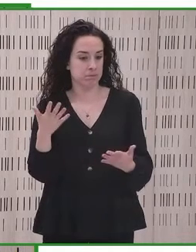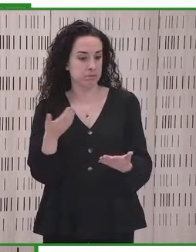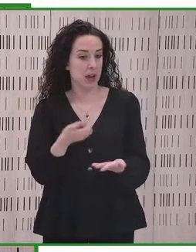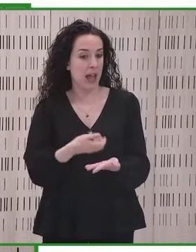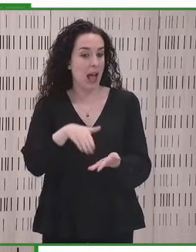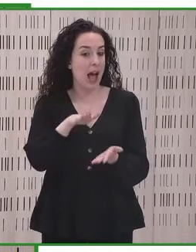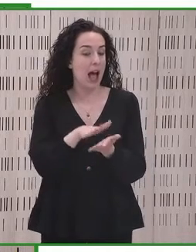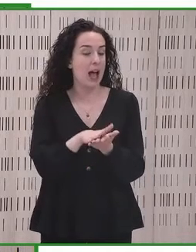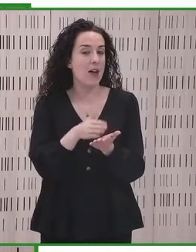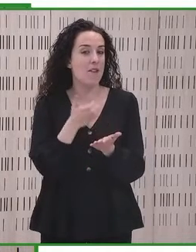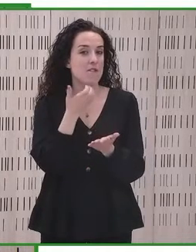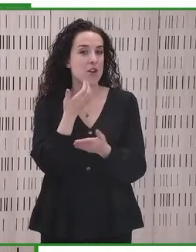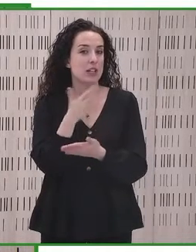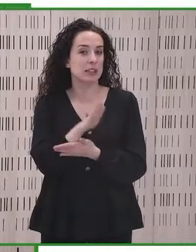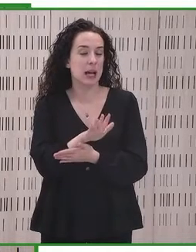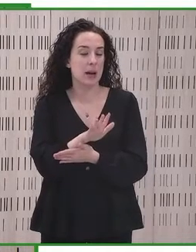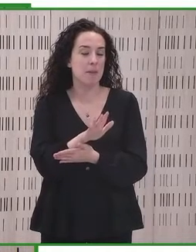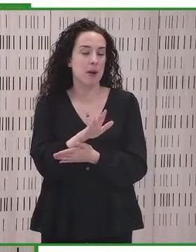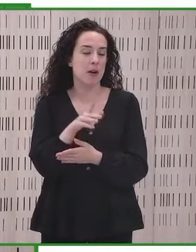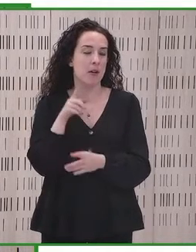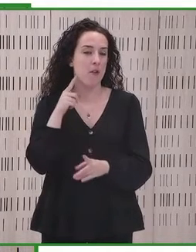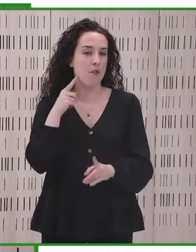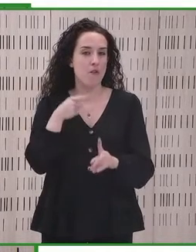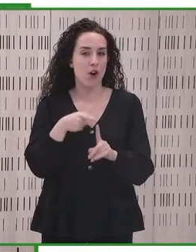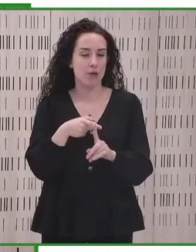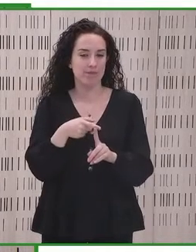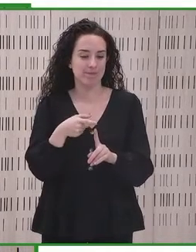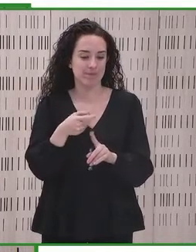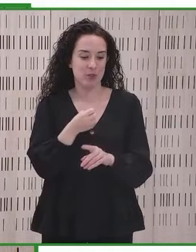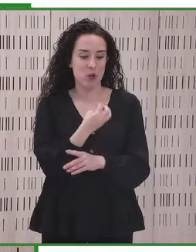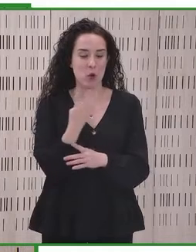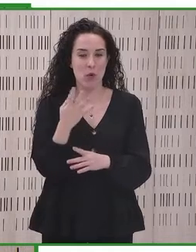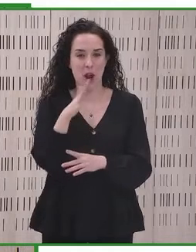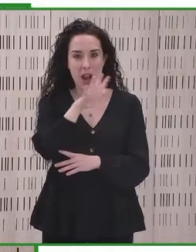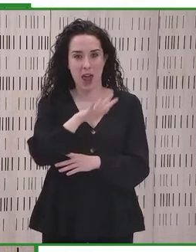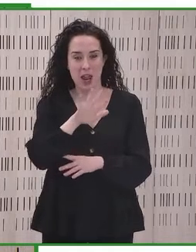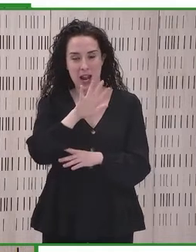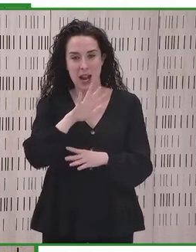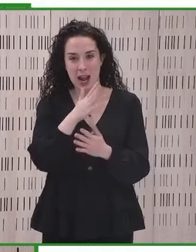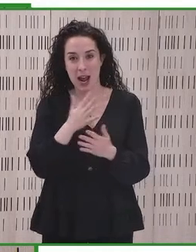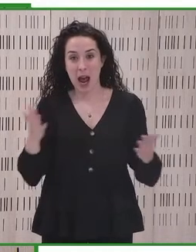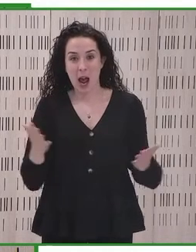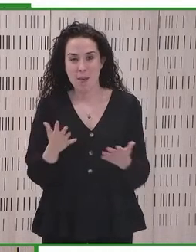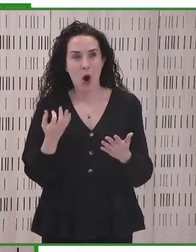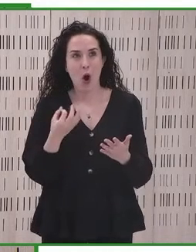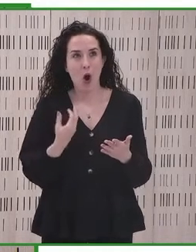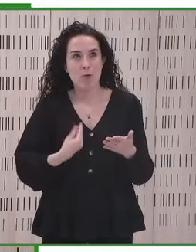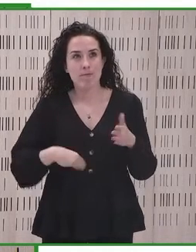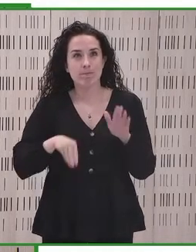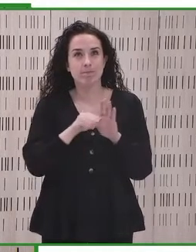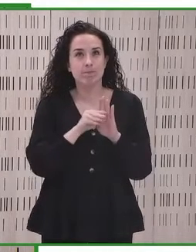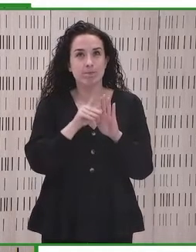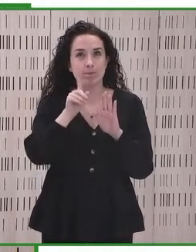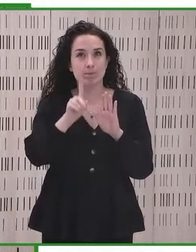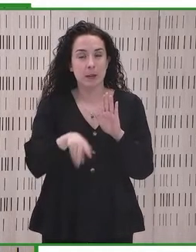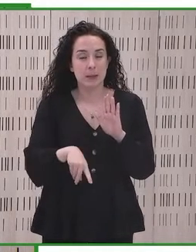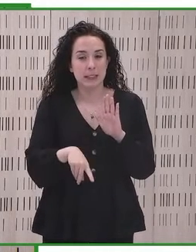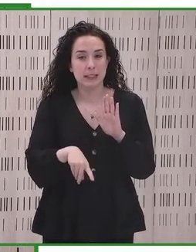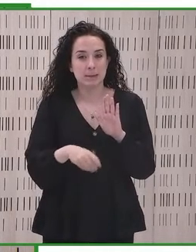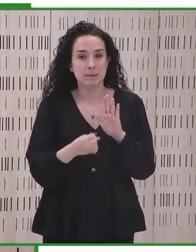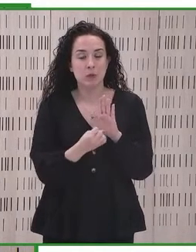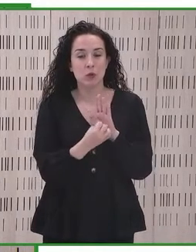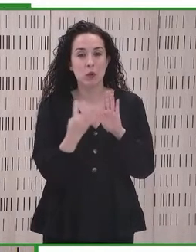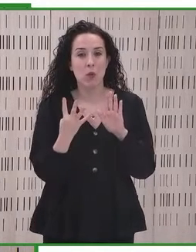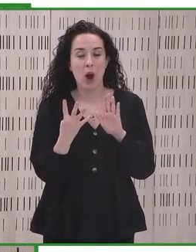los números nacionales de emergencia? O, por ejemplo, ¿por qué no incluso incluir aquí los números de